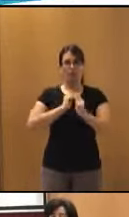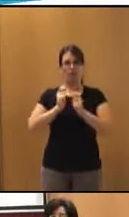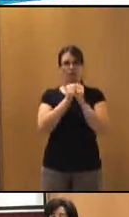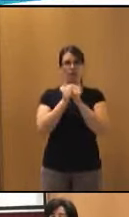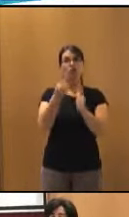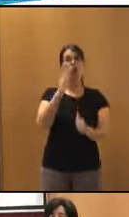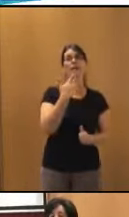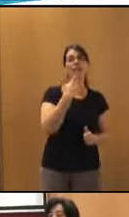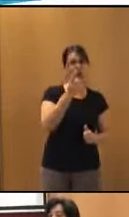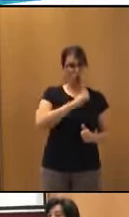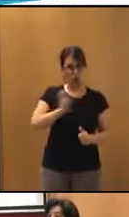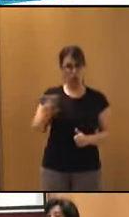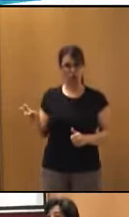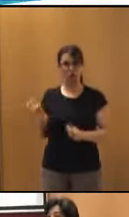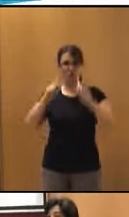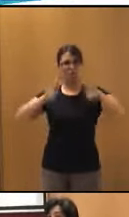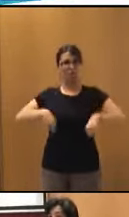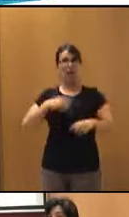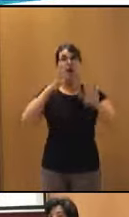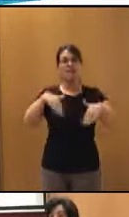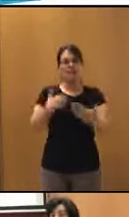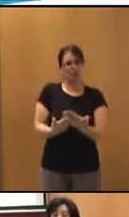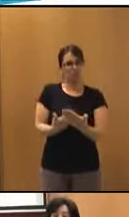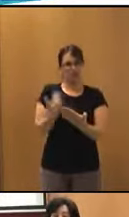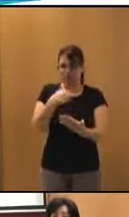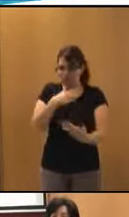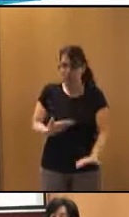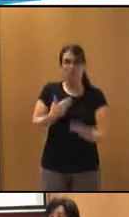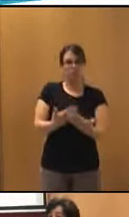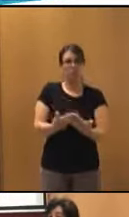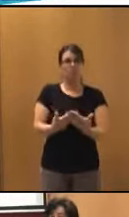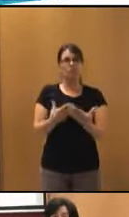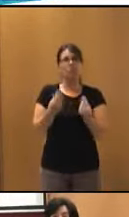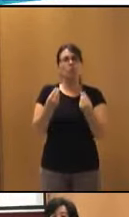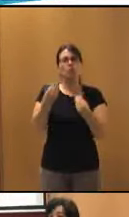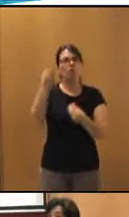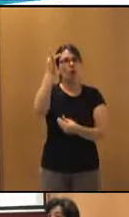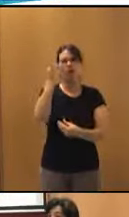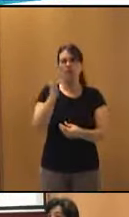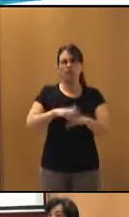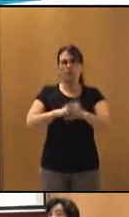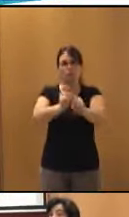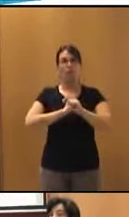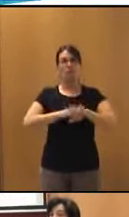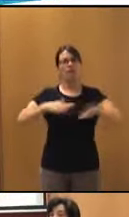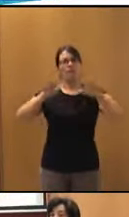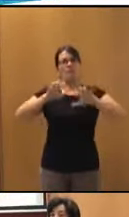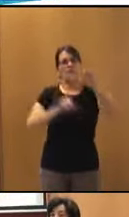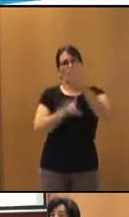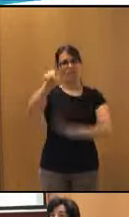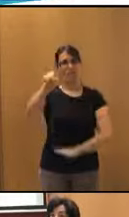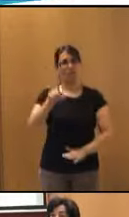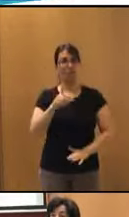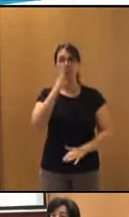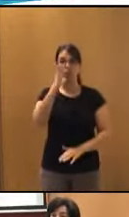entretenimiento, no solo el ocio, sino que también se están demostrando todas las ventajas que tienen para el aprendizaje, puesto que